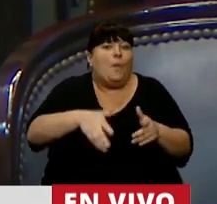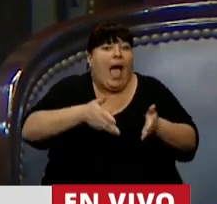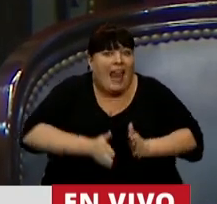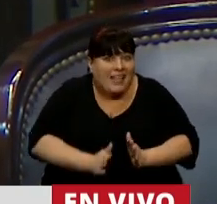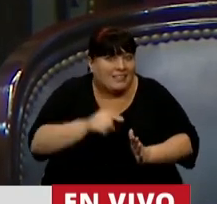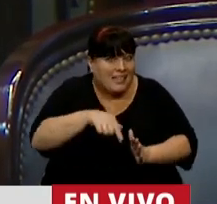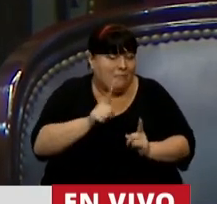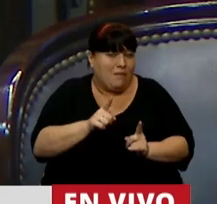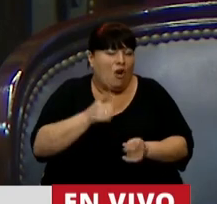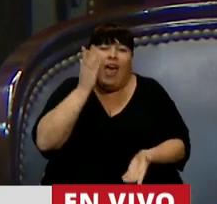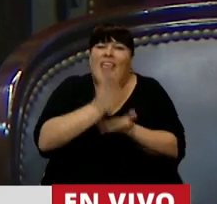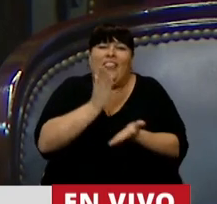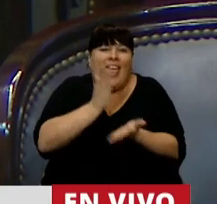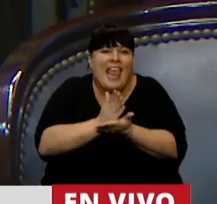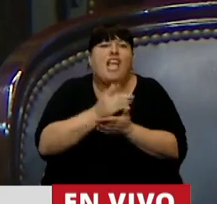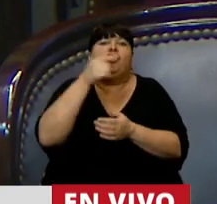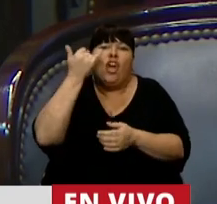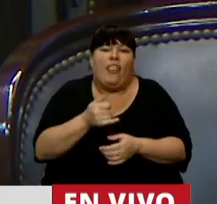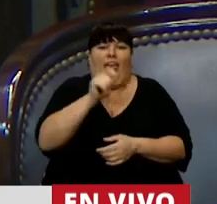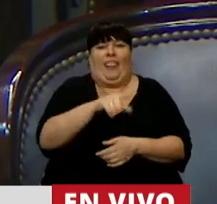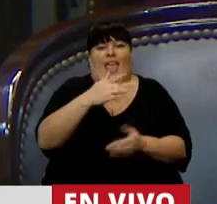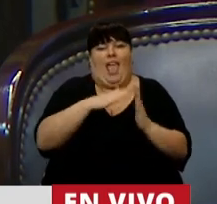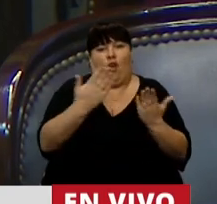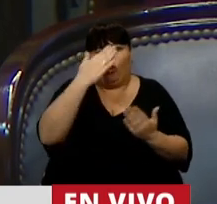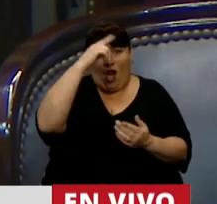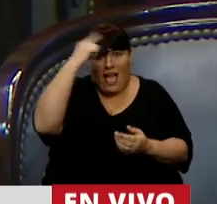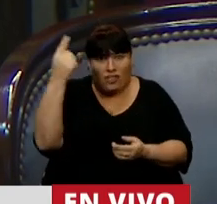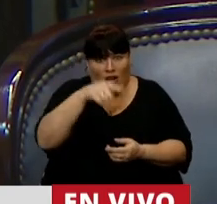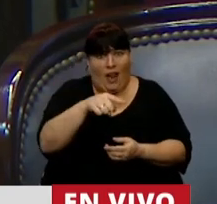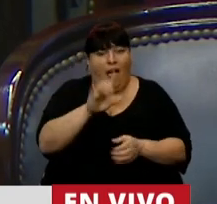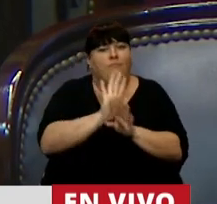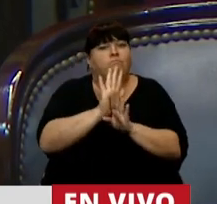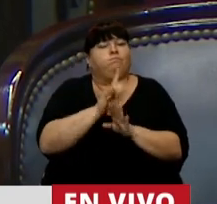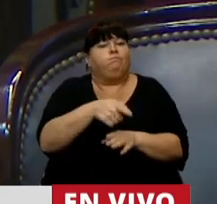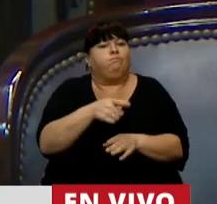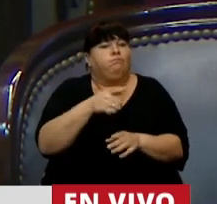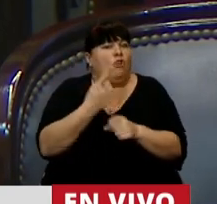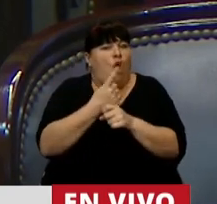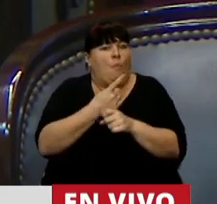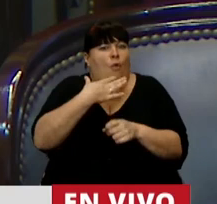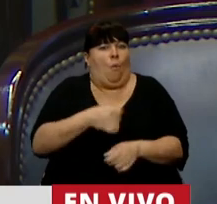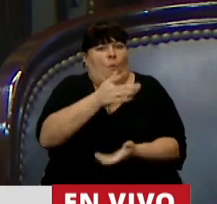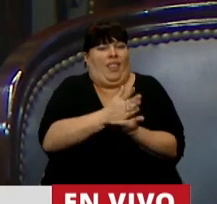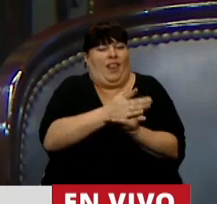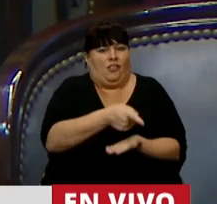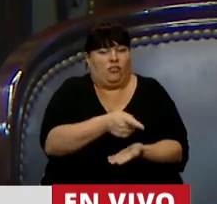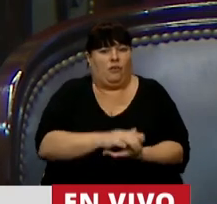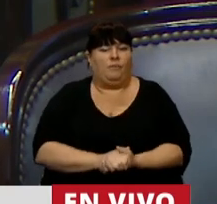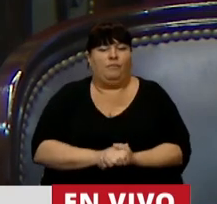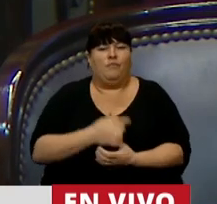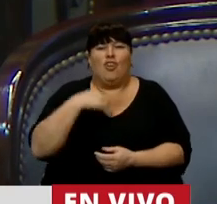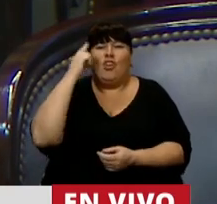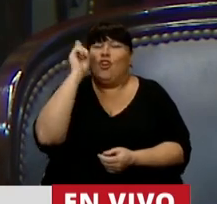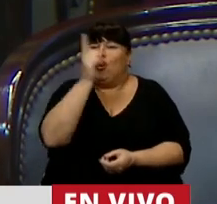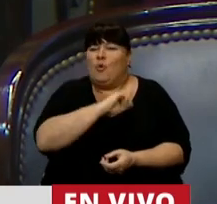nacer, que tienen un derecho constitucional al que les estamos quitando esa posibilidad. No puedo